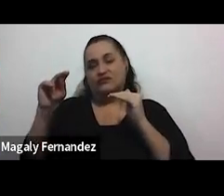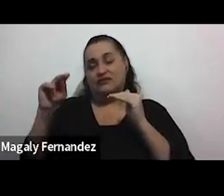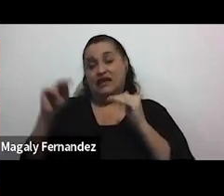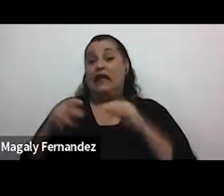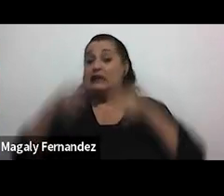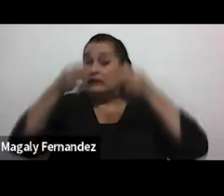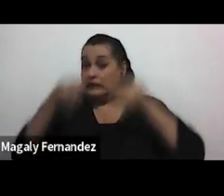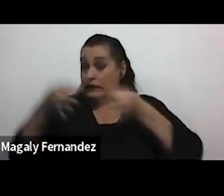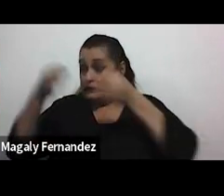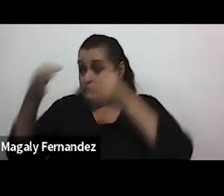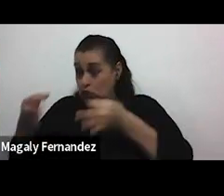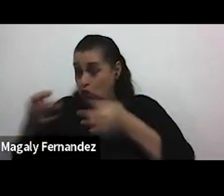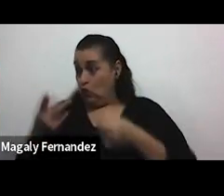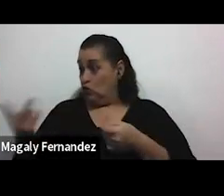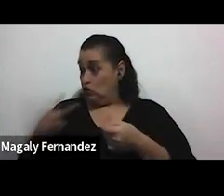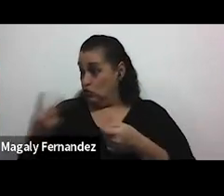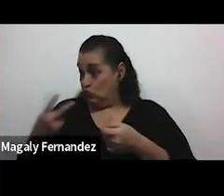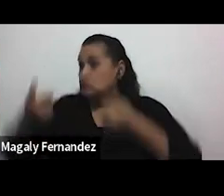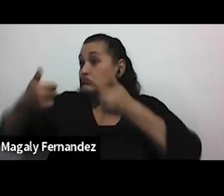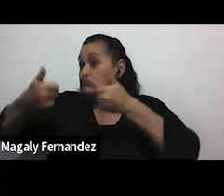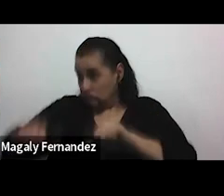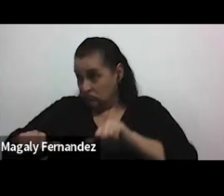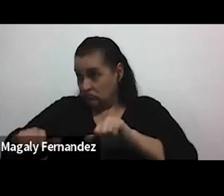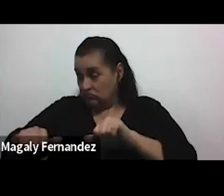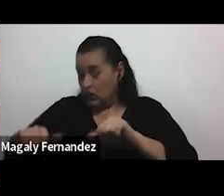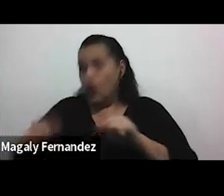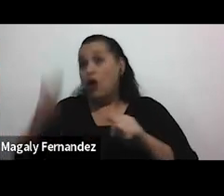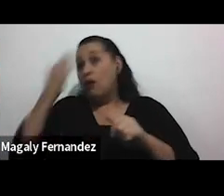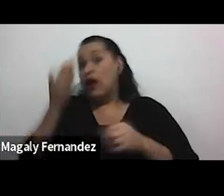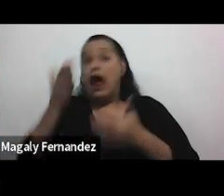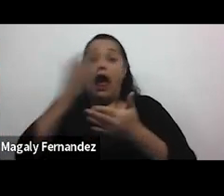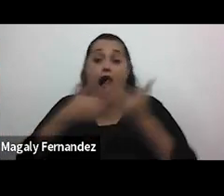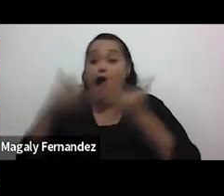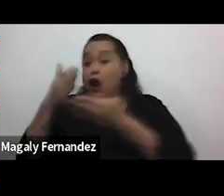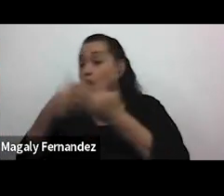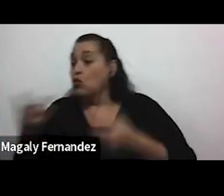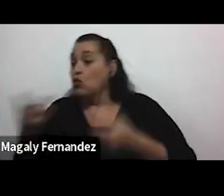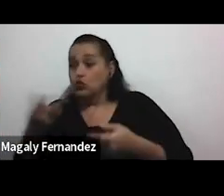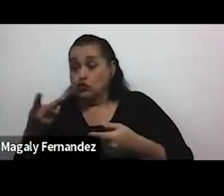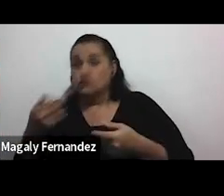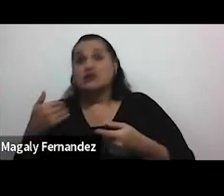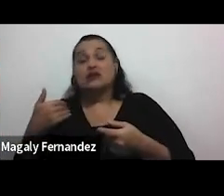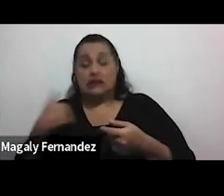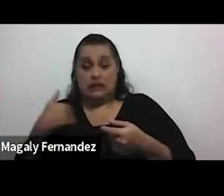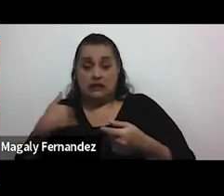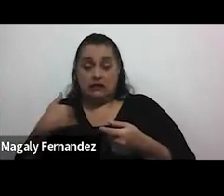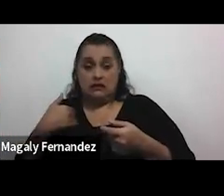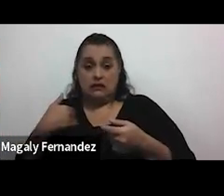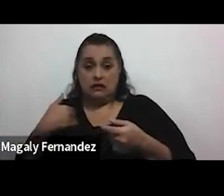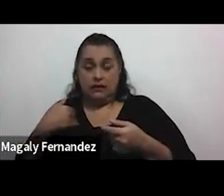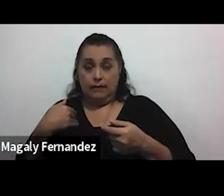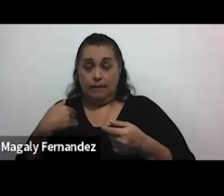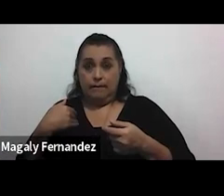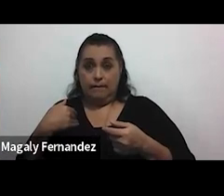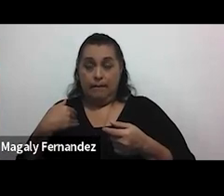decisión es tomada en conjunto porque hay alguno de los dos miembros de la pareja que tiene mayor